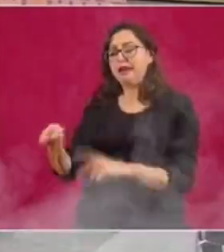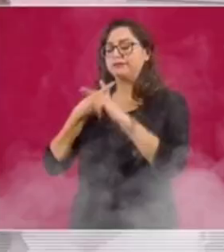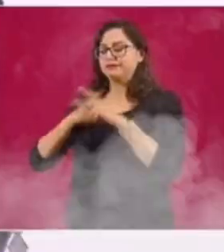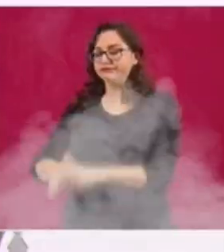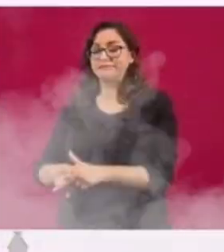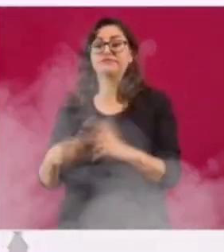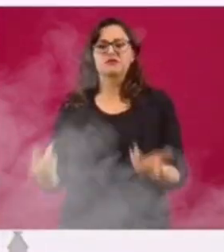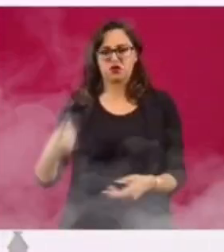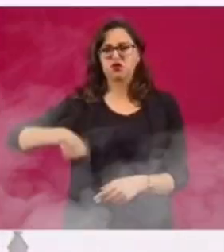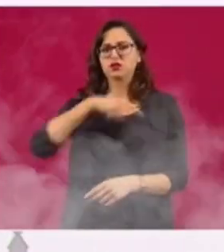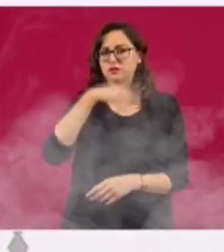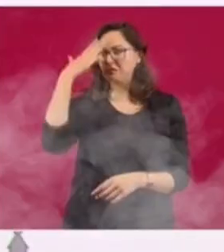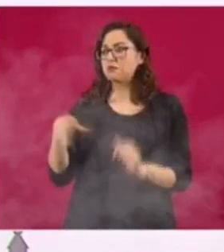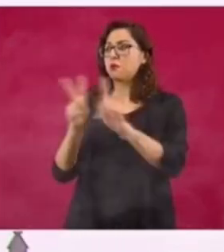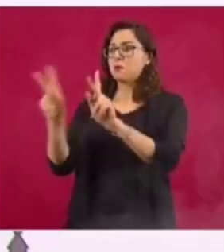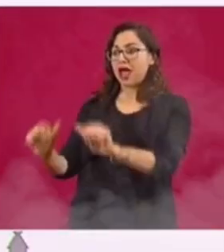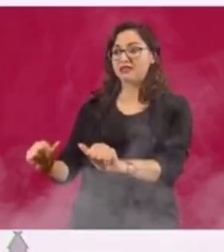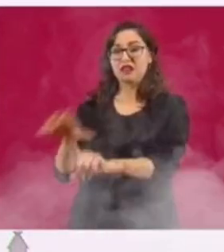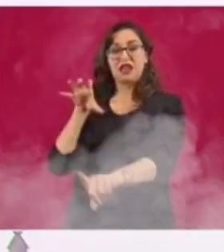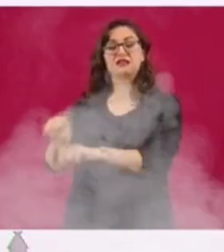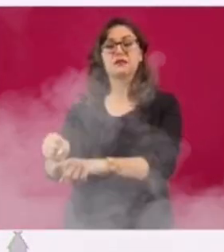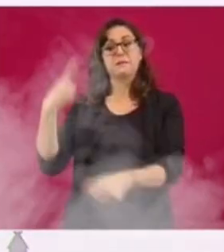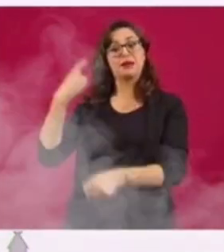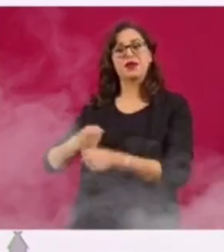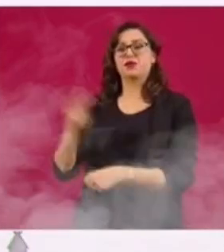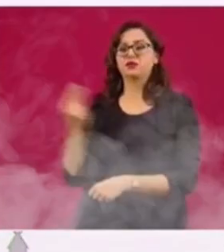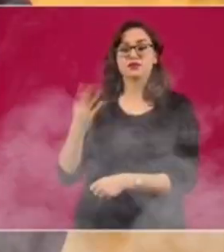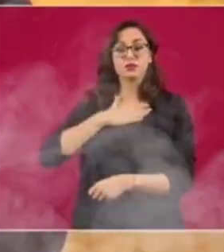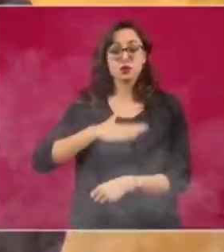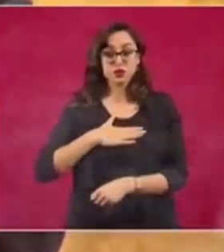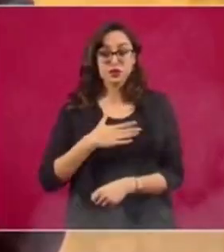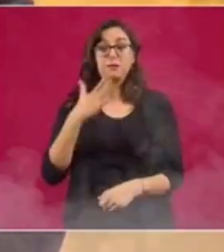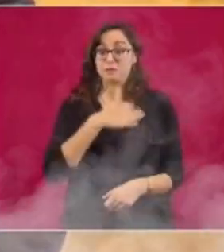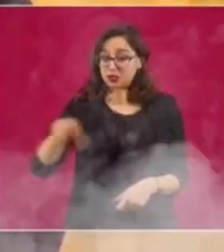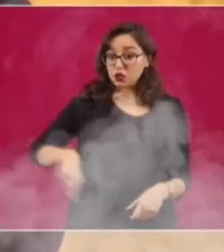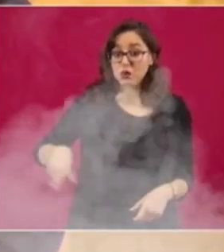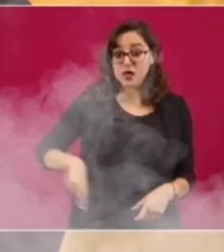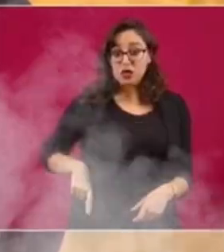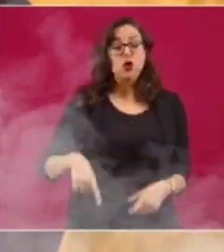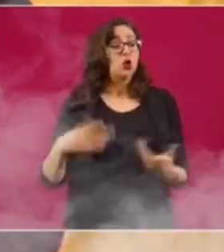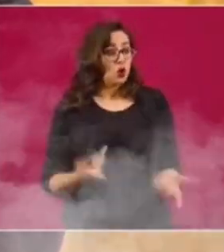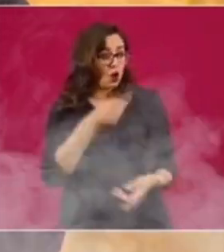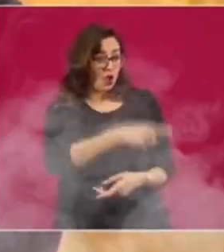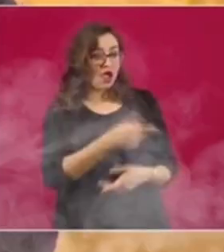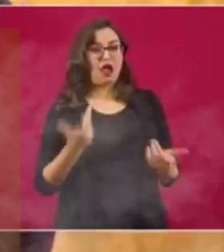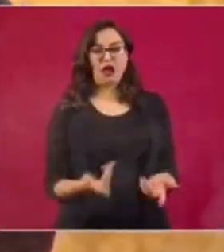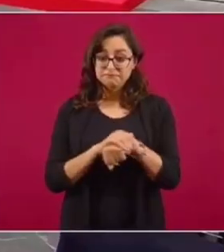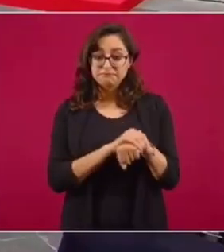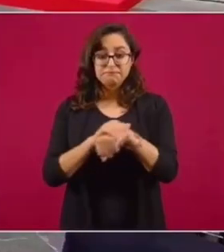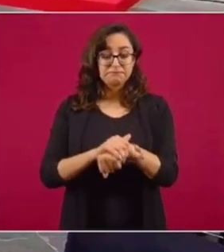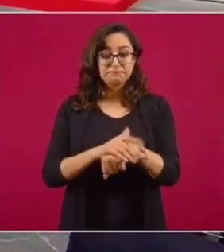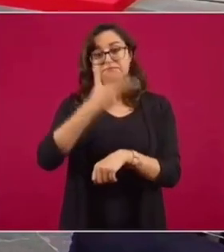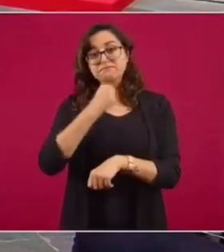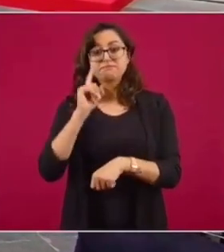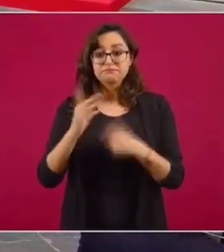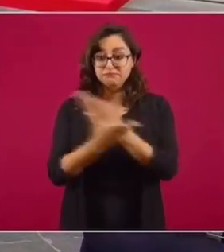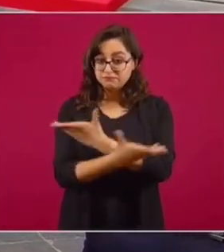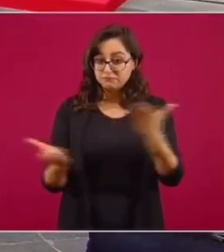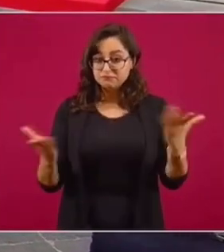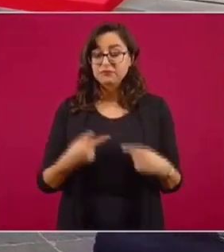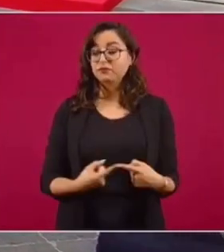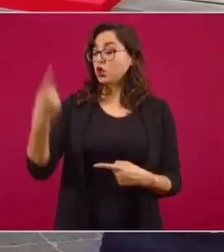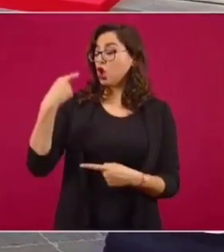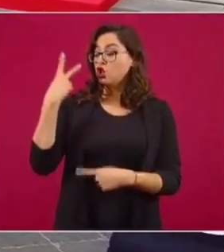En mi gobierno la autoridad no se asocia con la delincuencia, no hay impunidad para nadie. De 100 compromisos